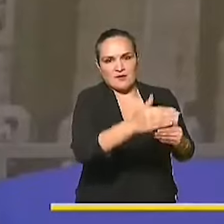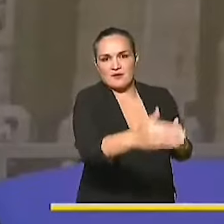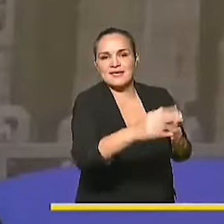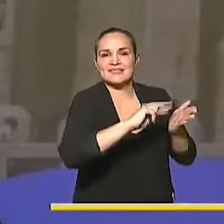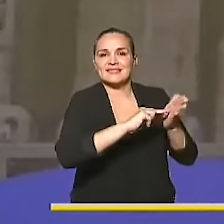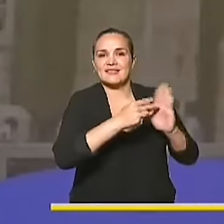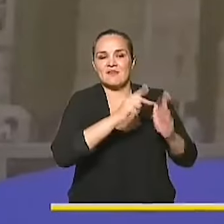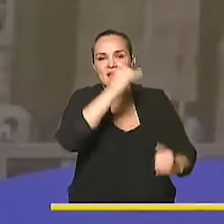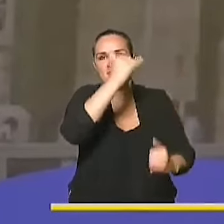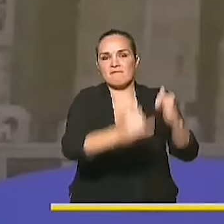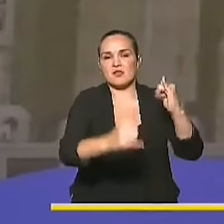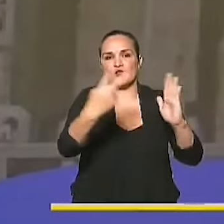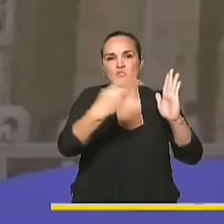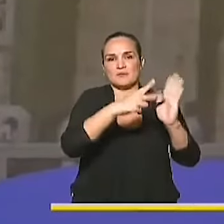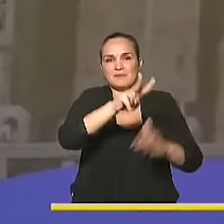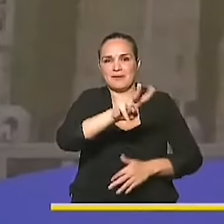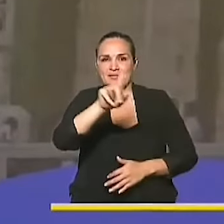2026 para resolverlo.